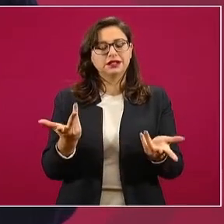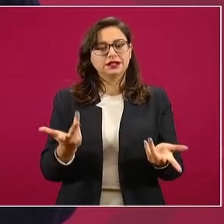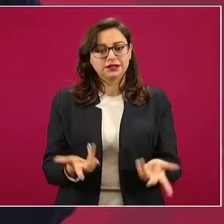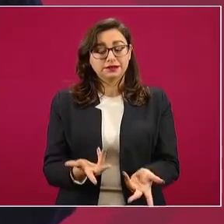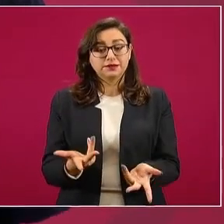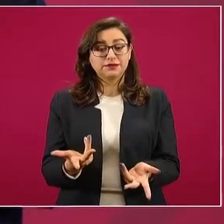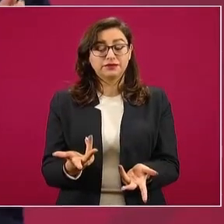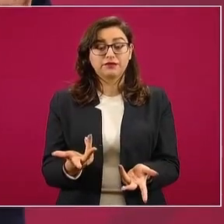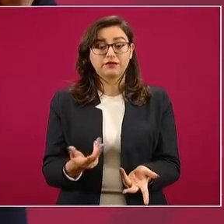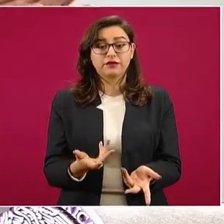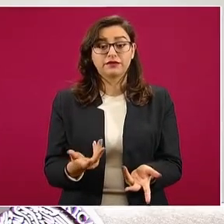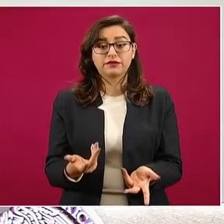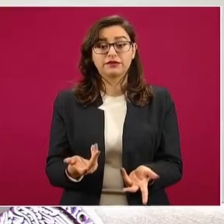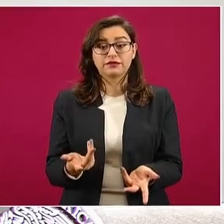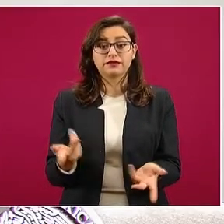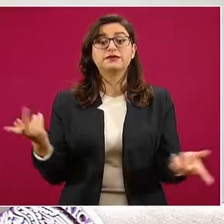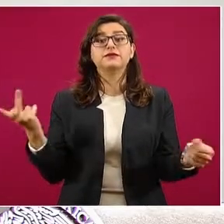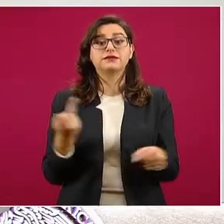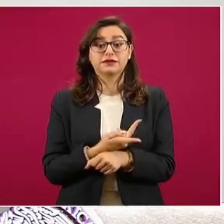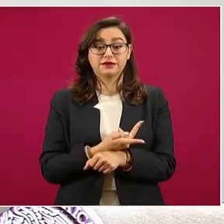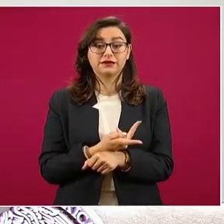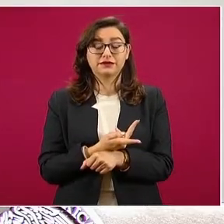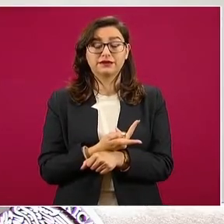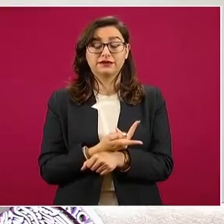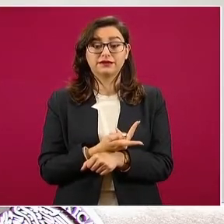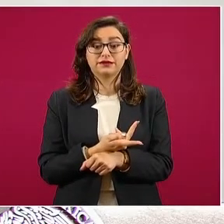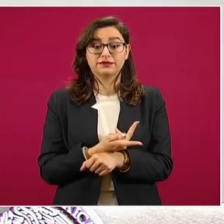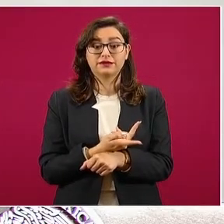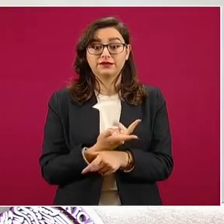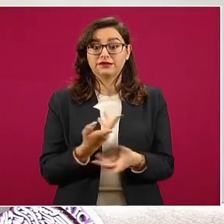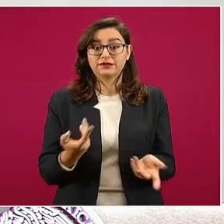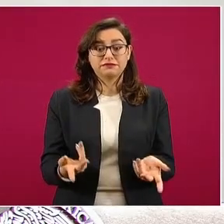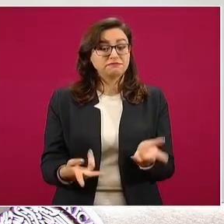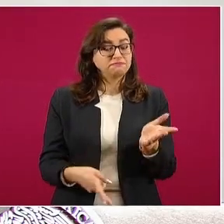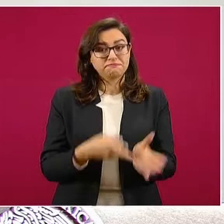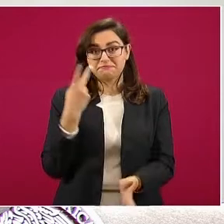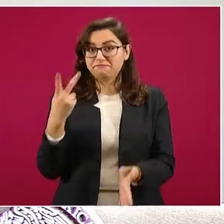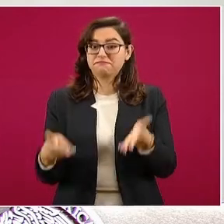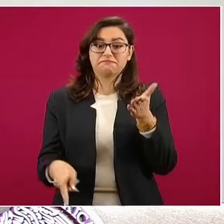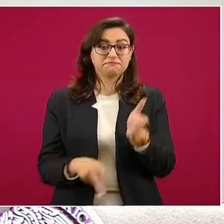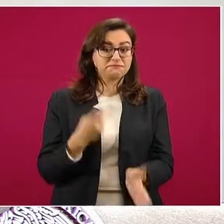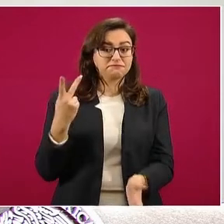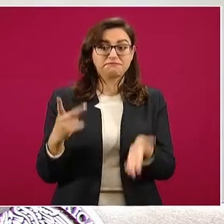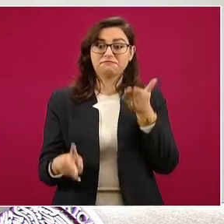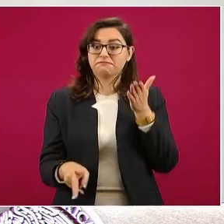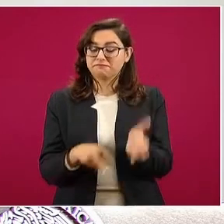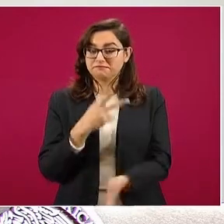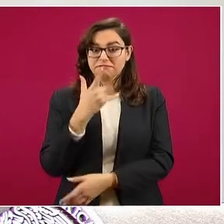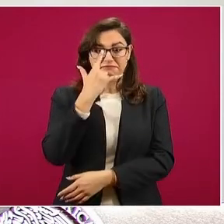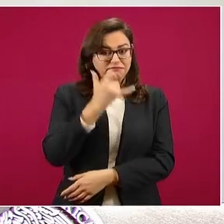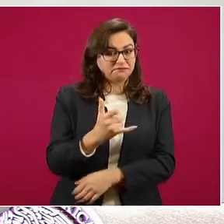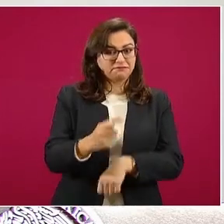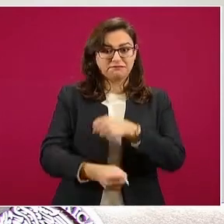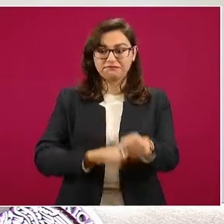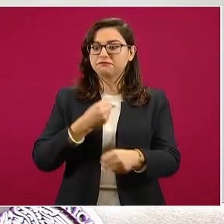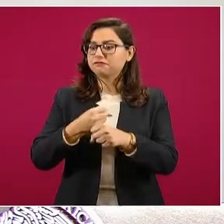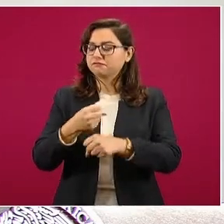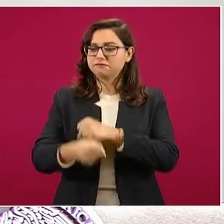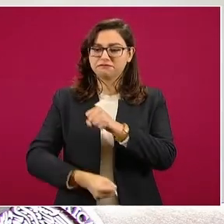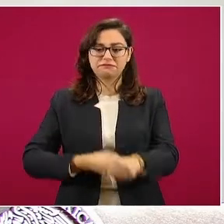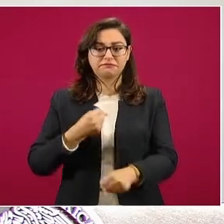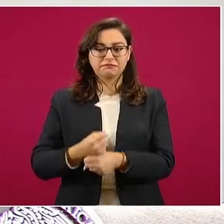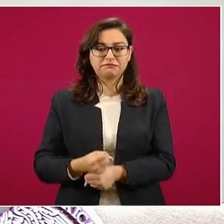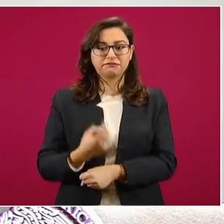este fenómeno de que en diciembre se despiden